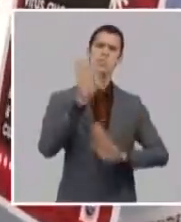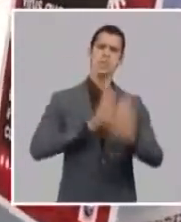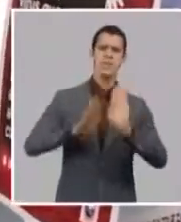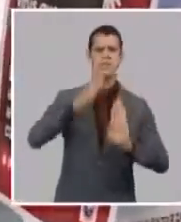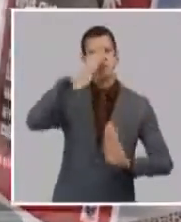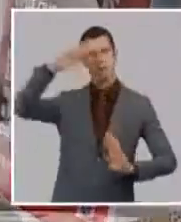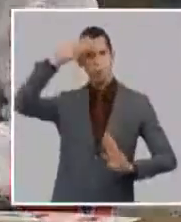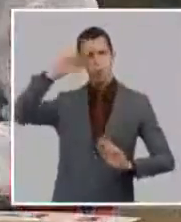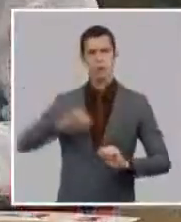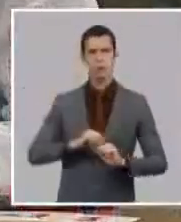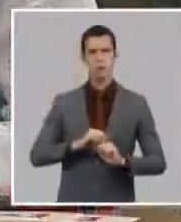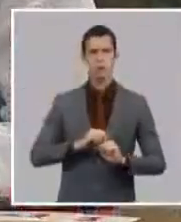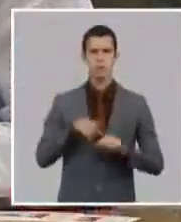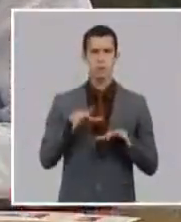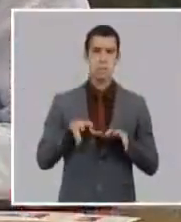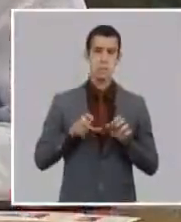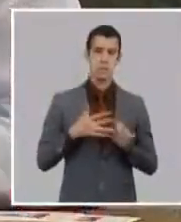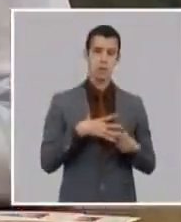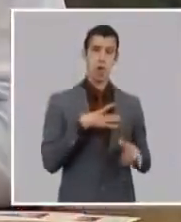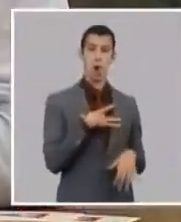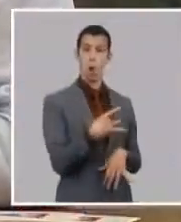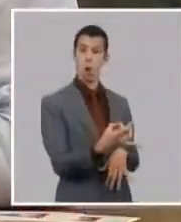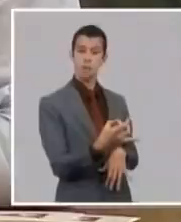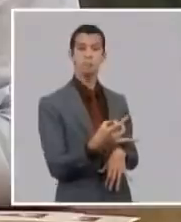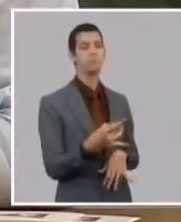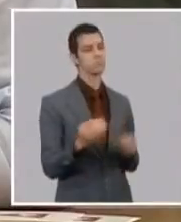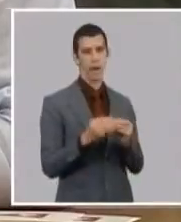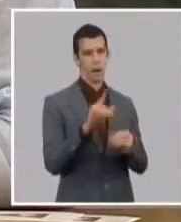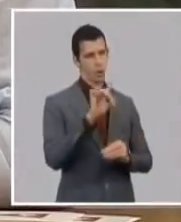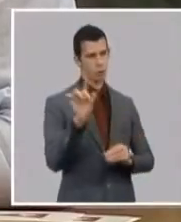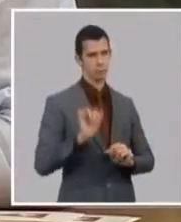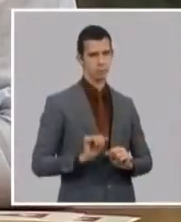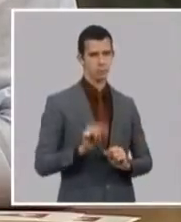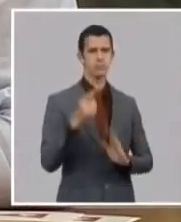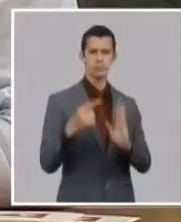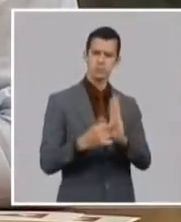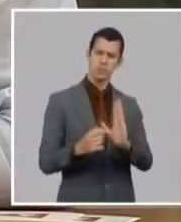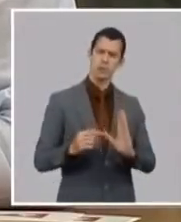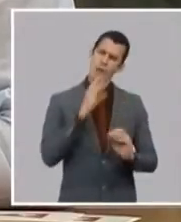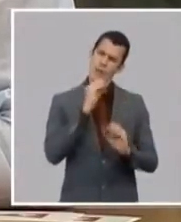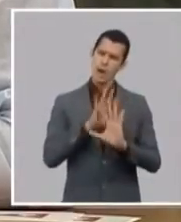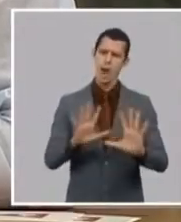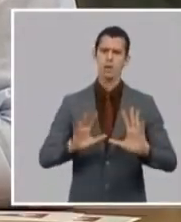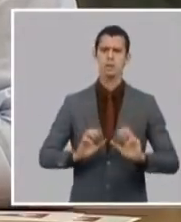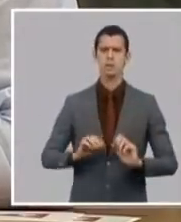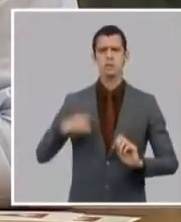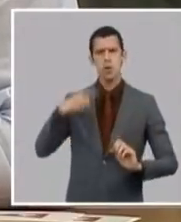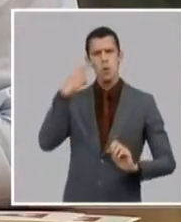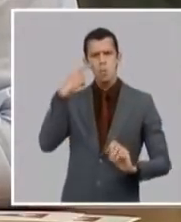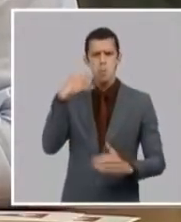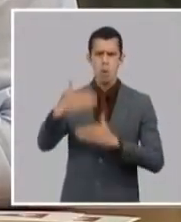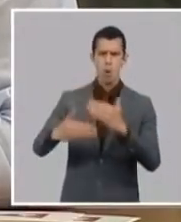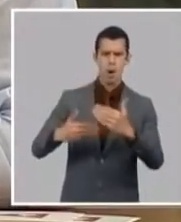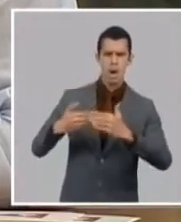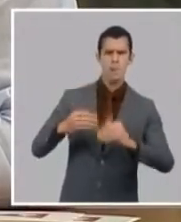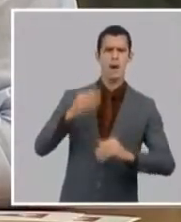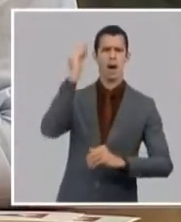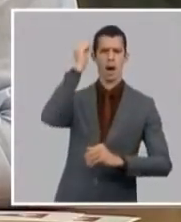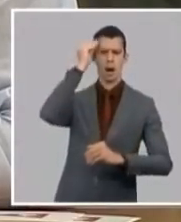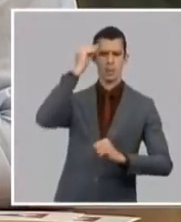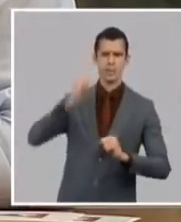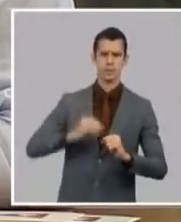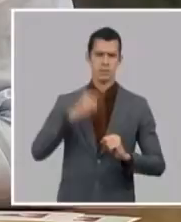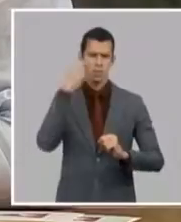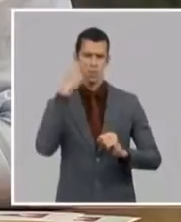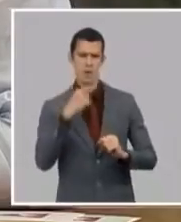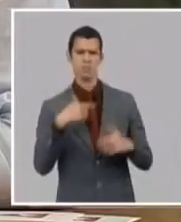es que nos provoca perfeccionamiento nos provoca profundidad nos provoca sentidos